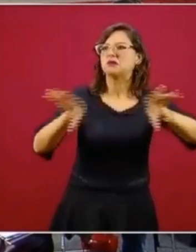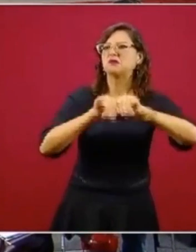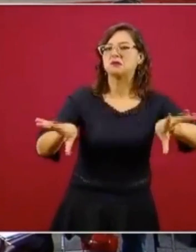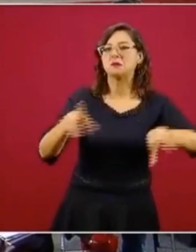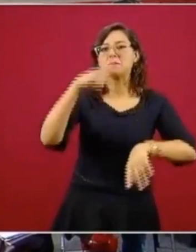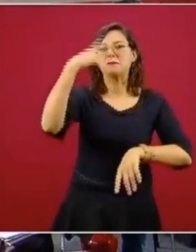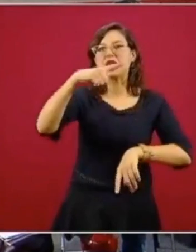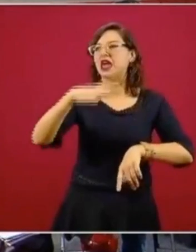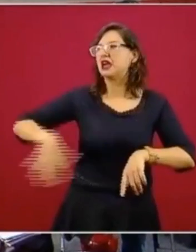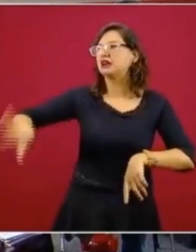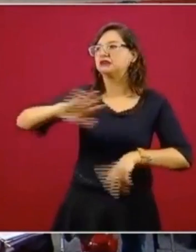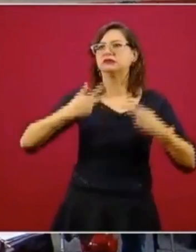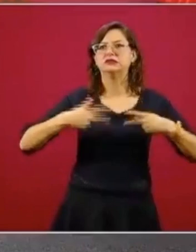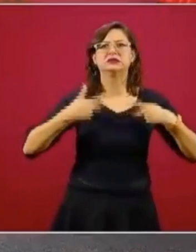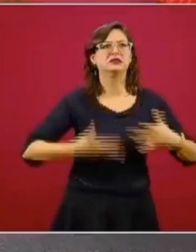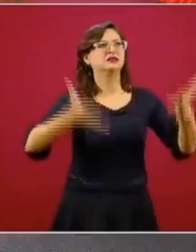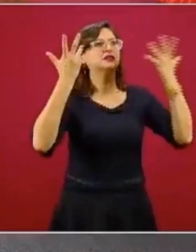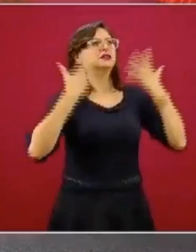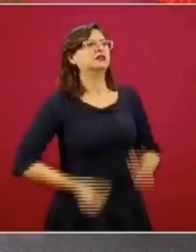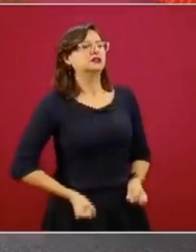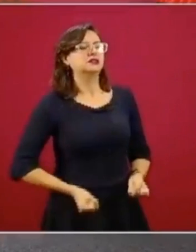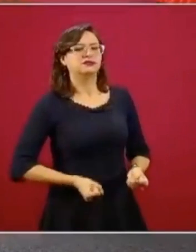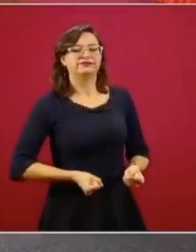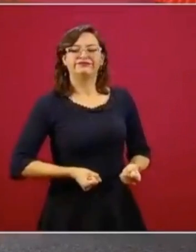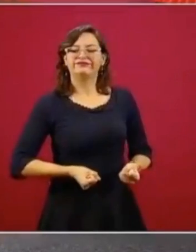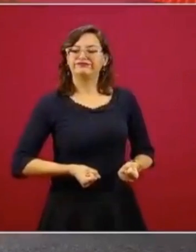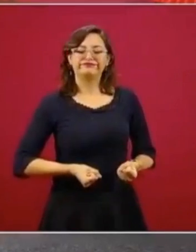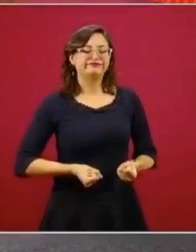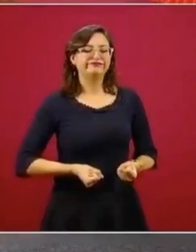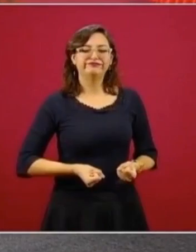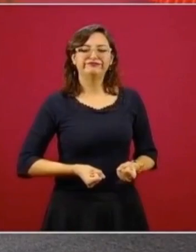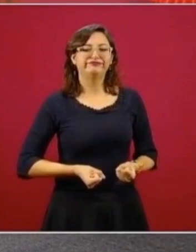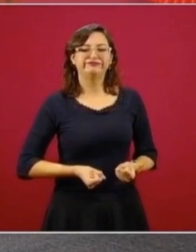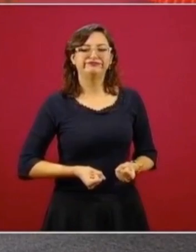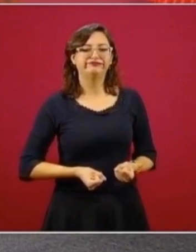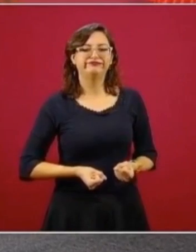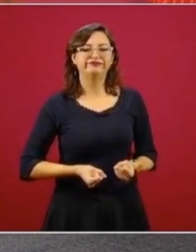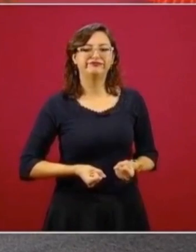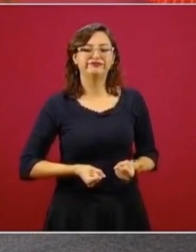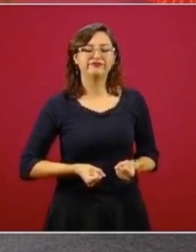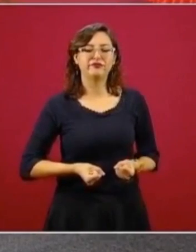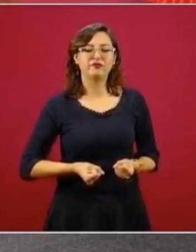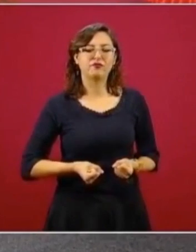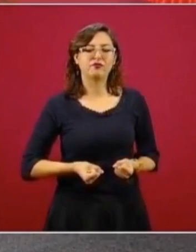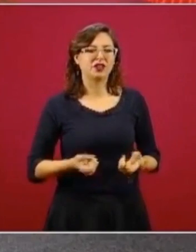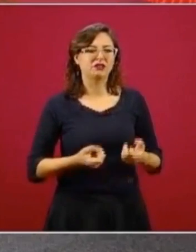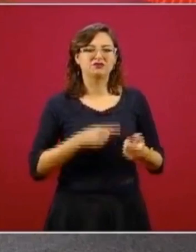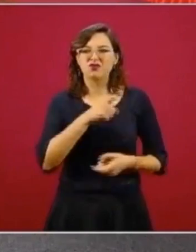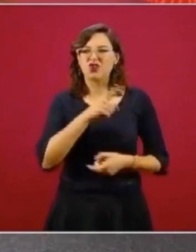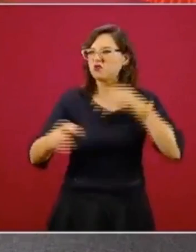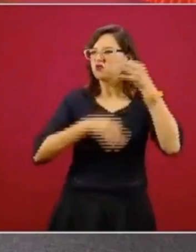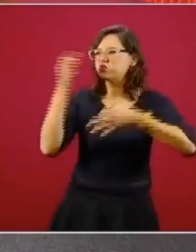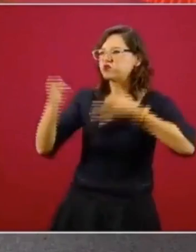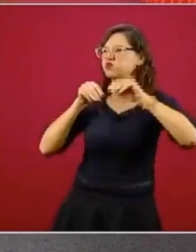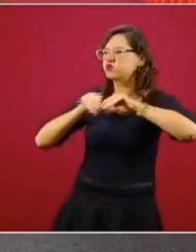en dar ese tipo de noticias